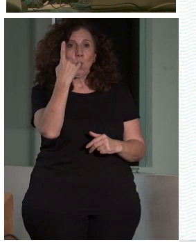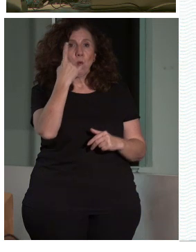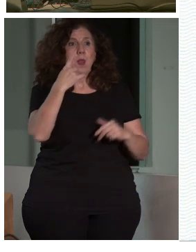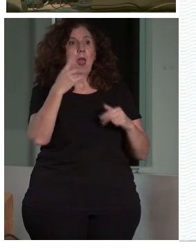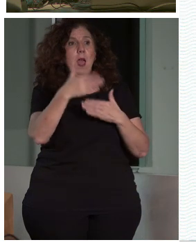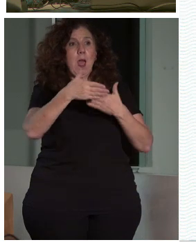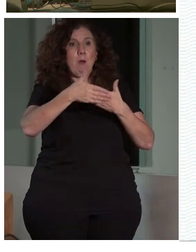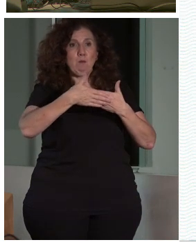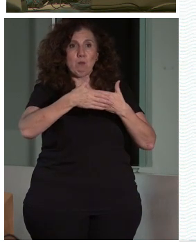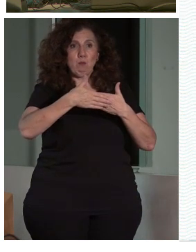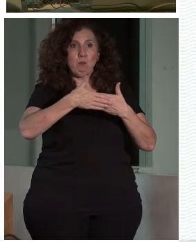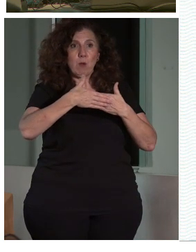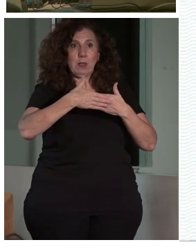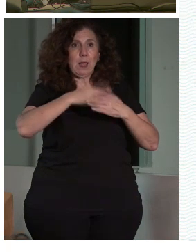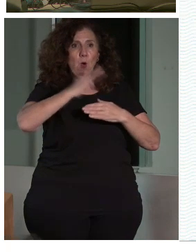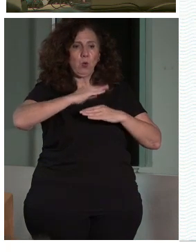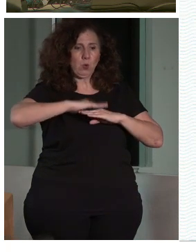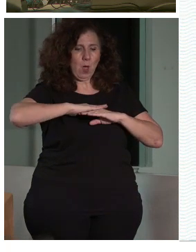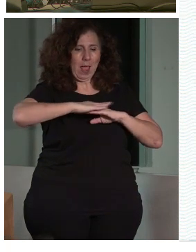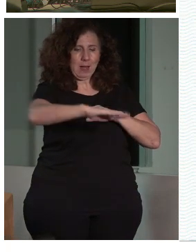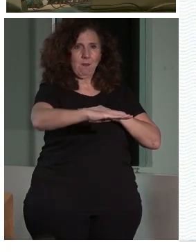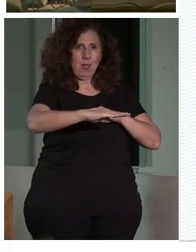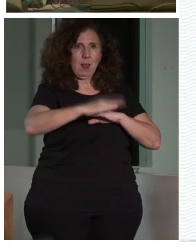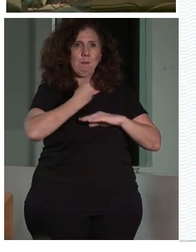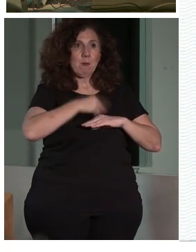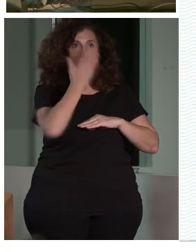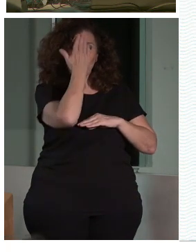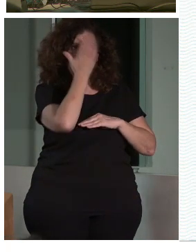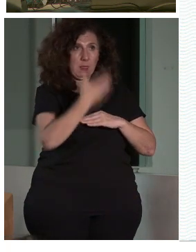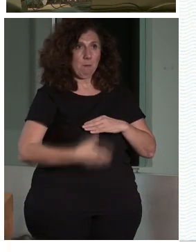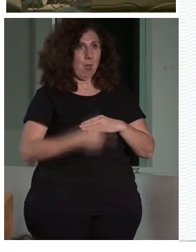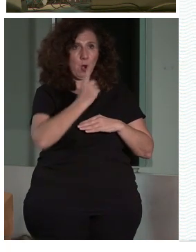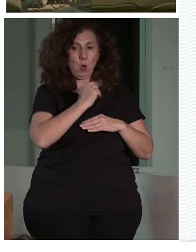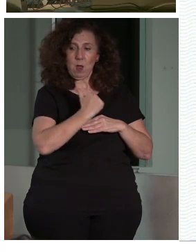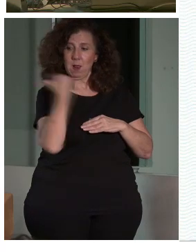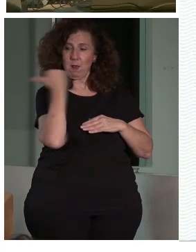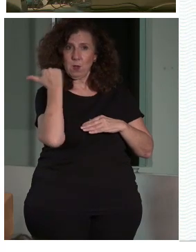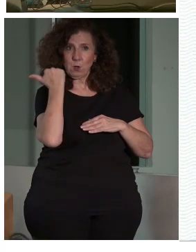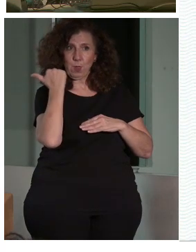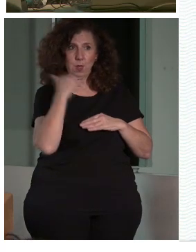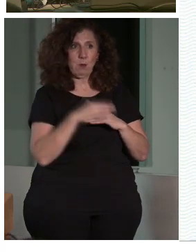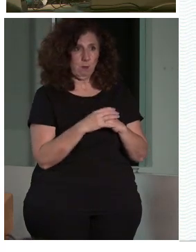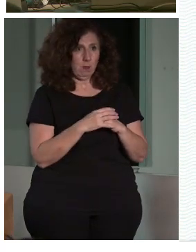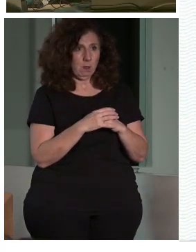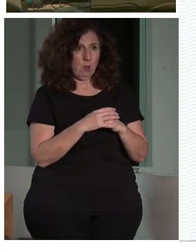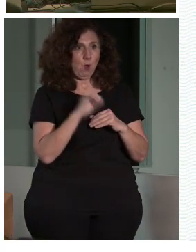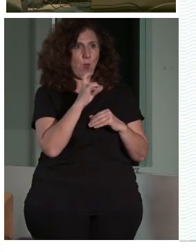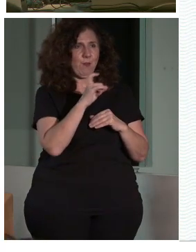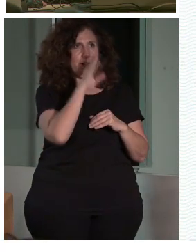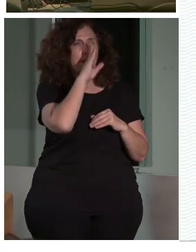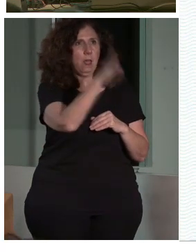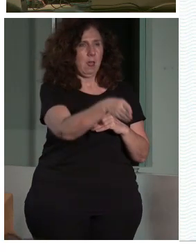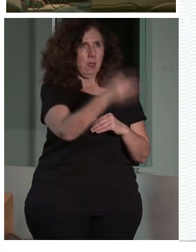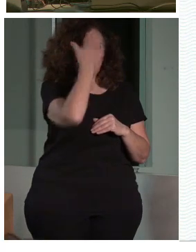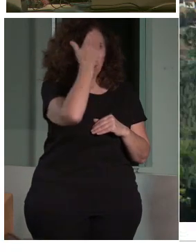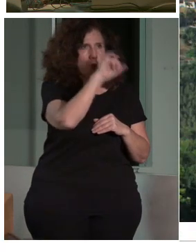accede ahora mismo, es a nivel. Entonces, siempre hay que tener una mirada un poquito más amplia y más global, no ir a justo donde está el